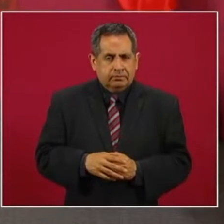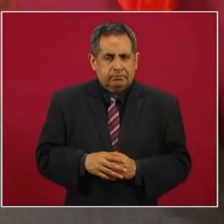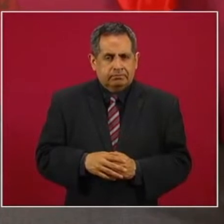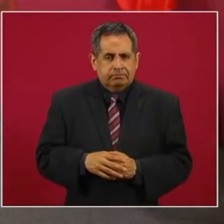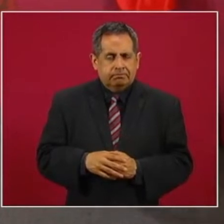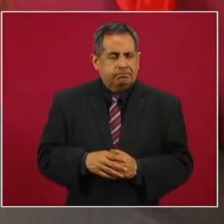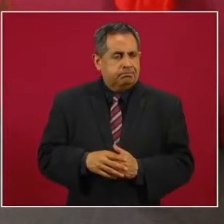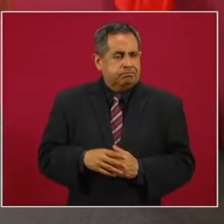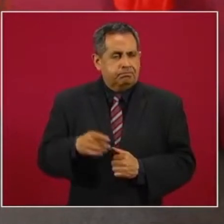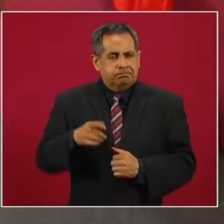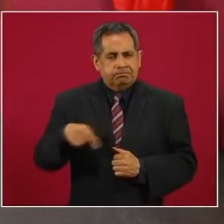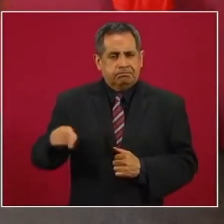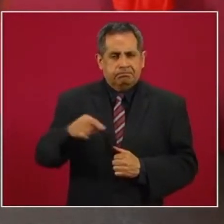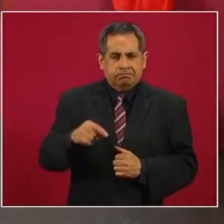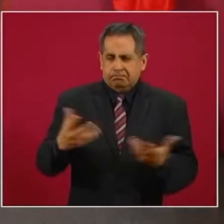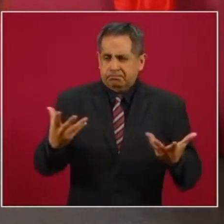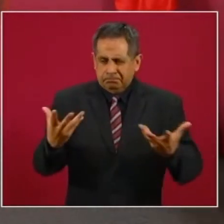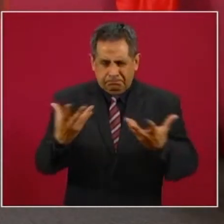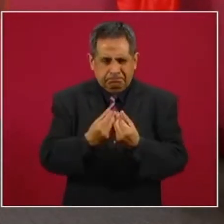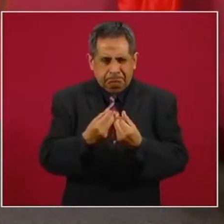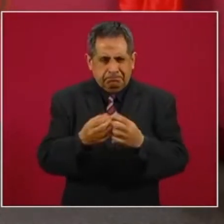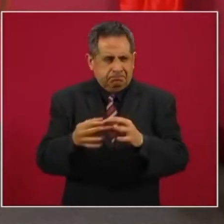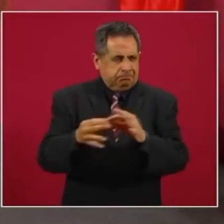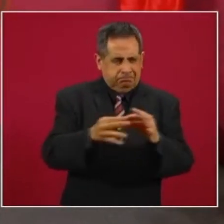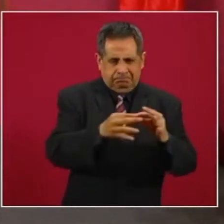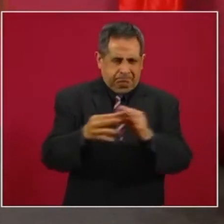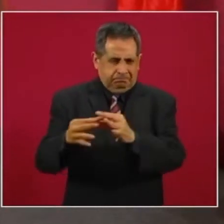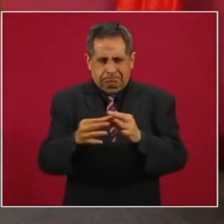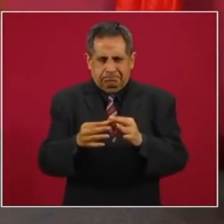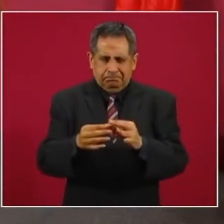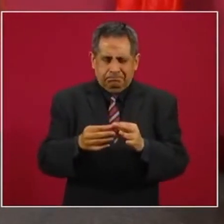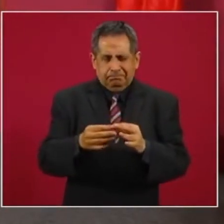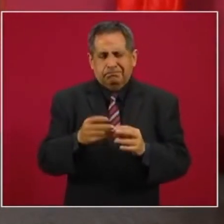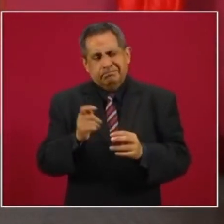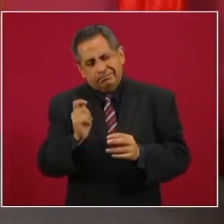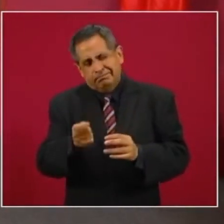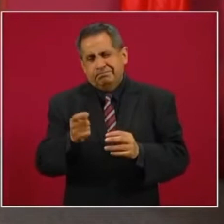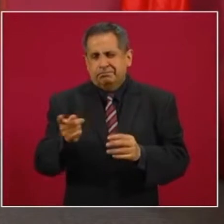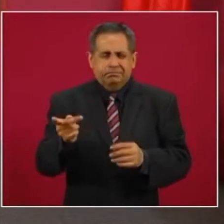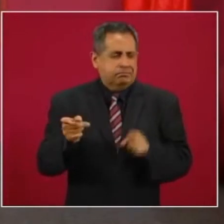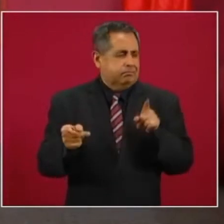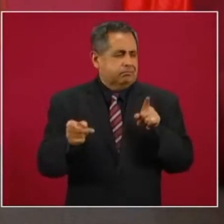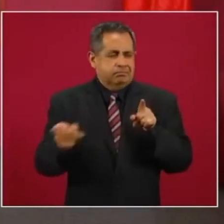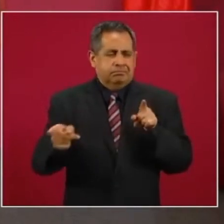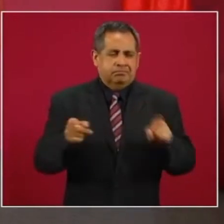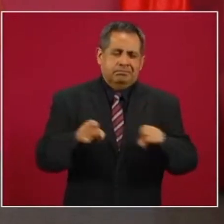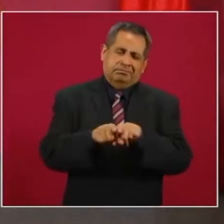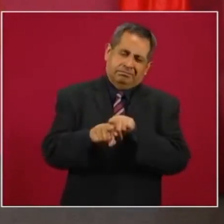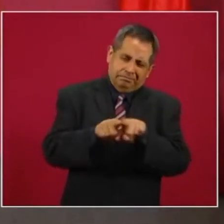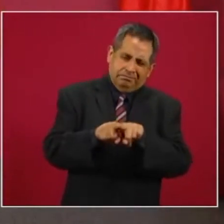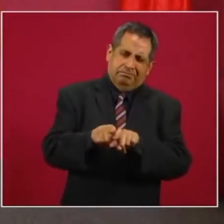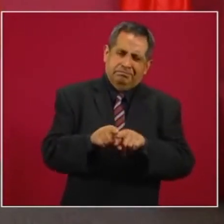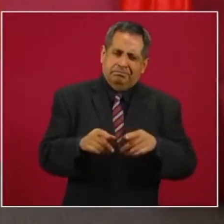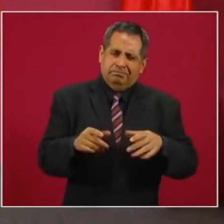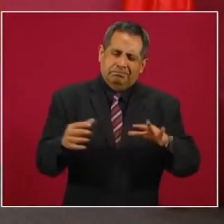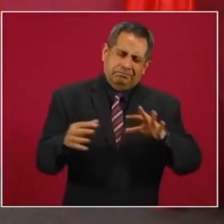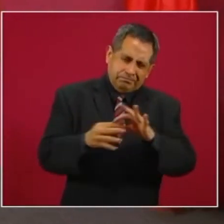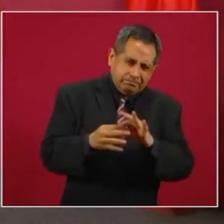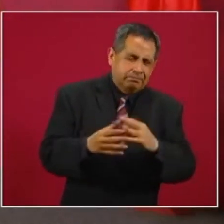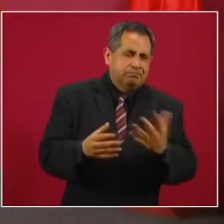haya motivo